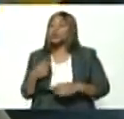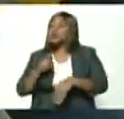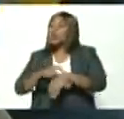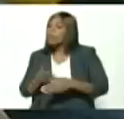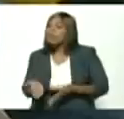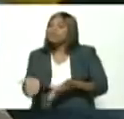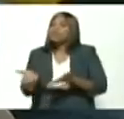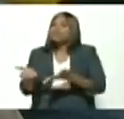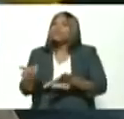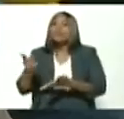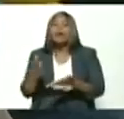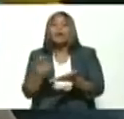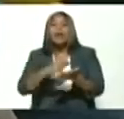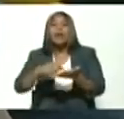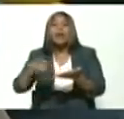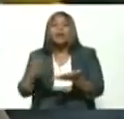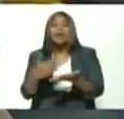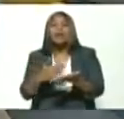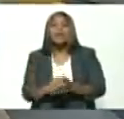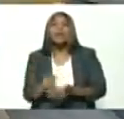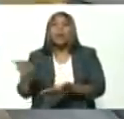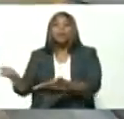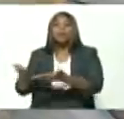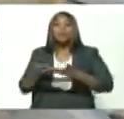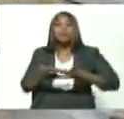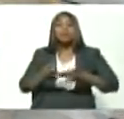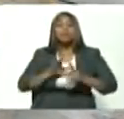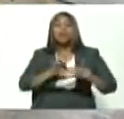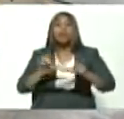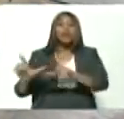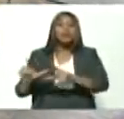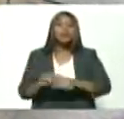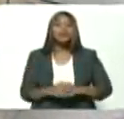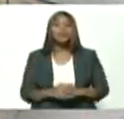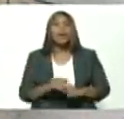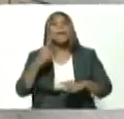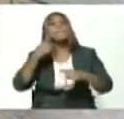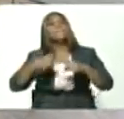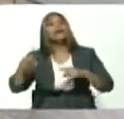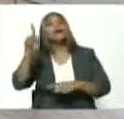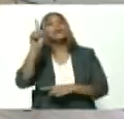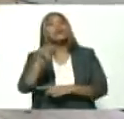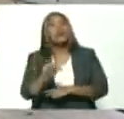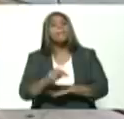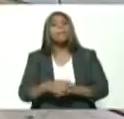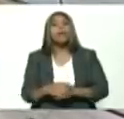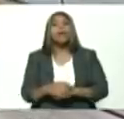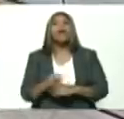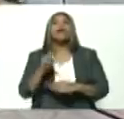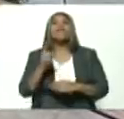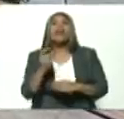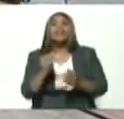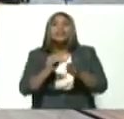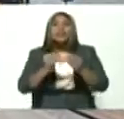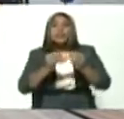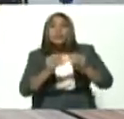que me entregó pero también han ido afinando